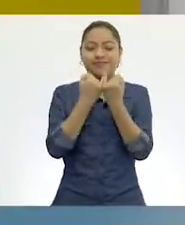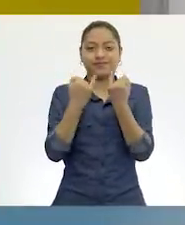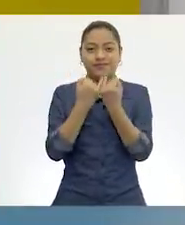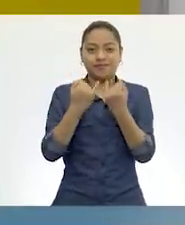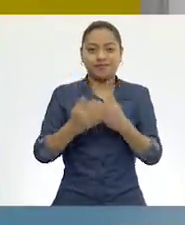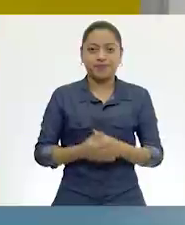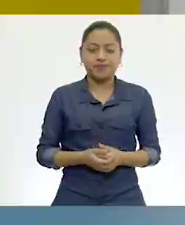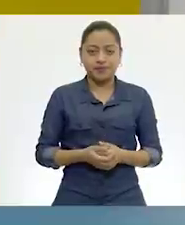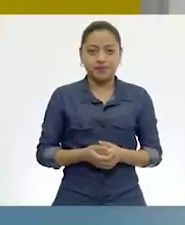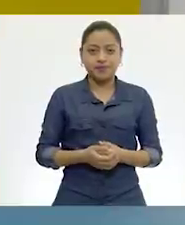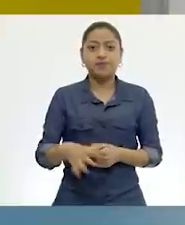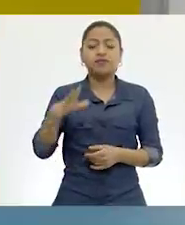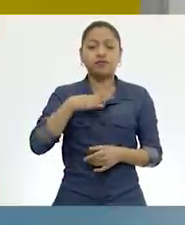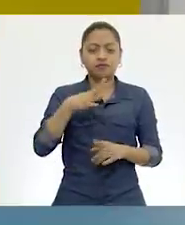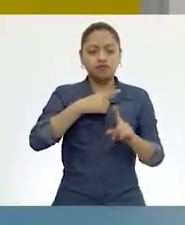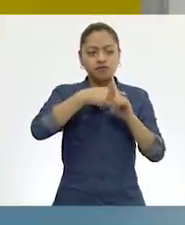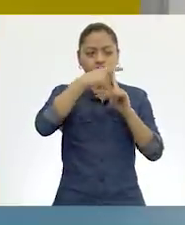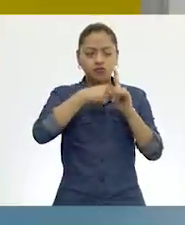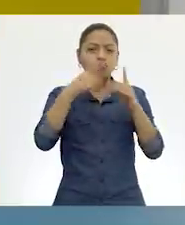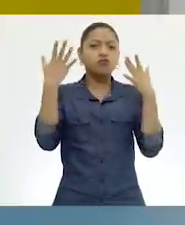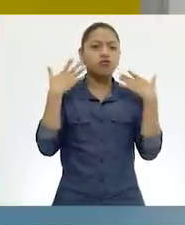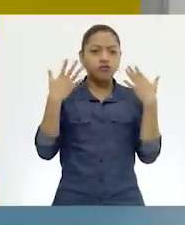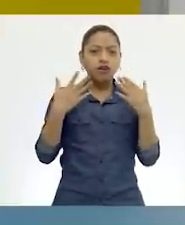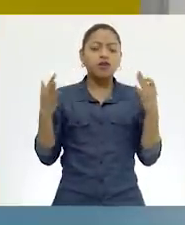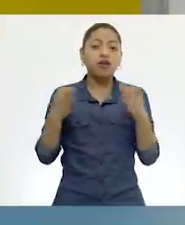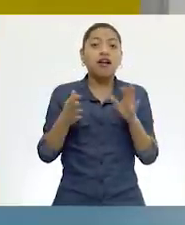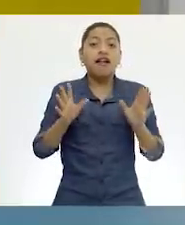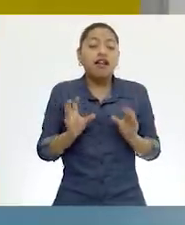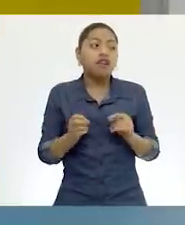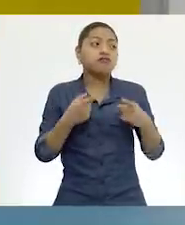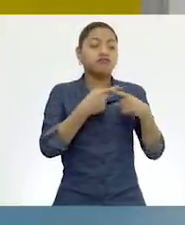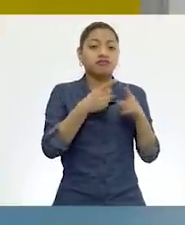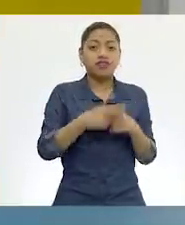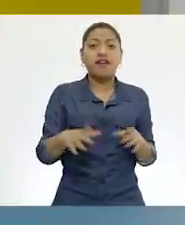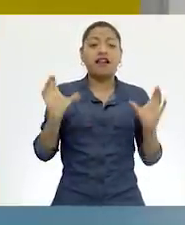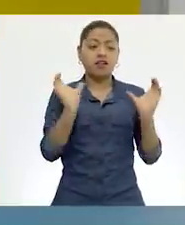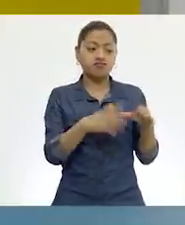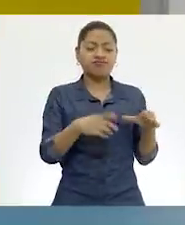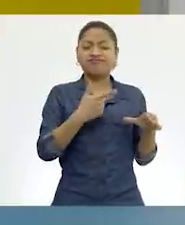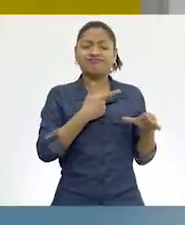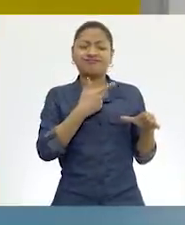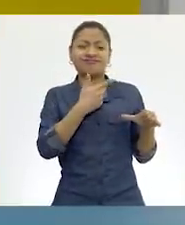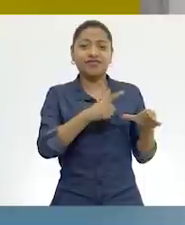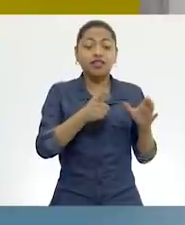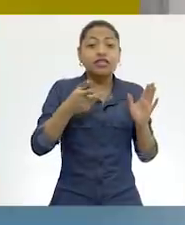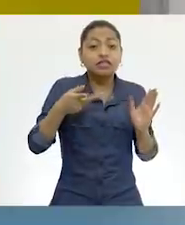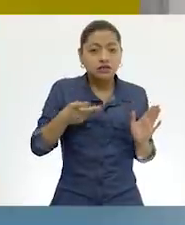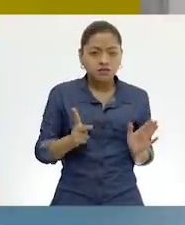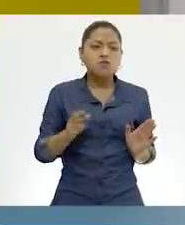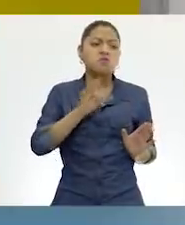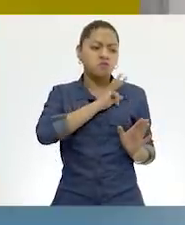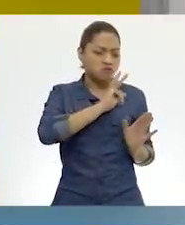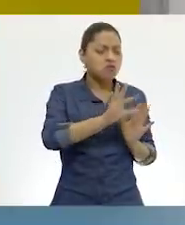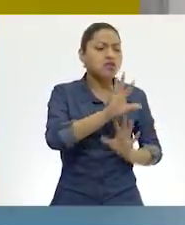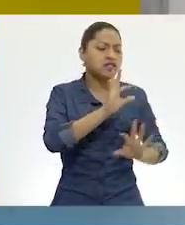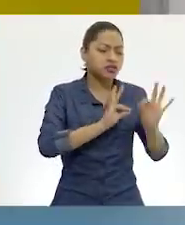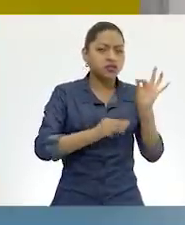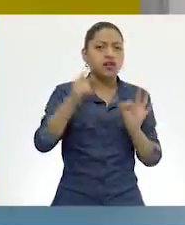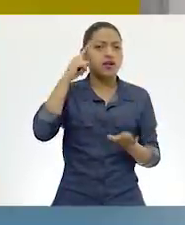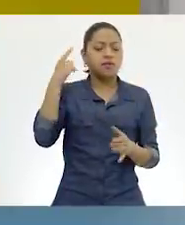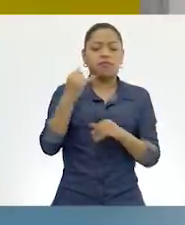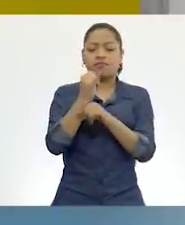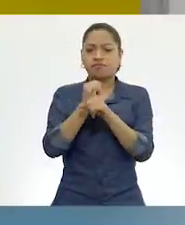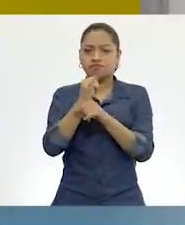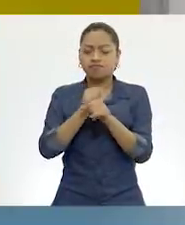temas, hay cosas que de repente no nos gustan tanto de nuestra comunidad y también las puedes abordar en un reportaje.